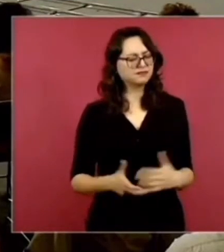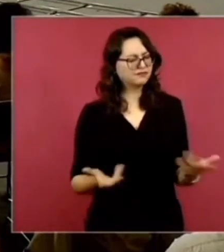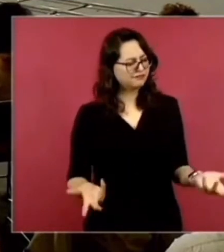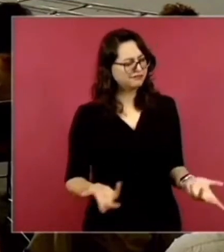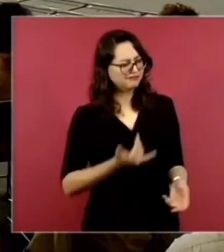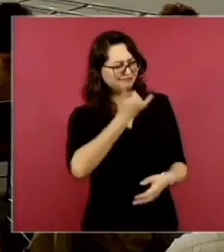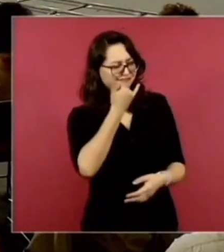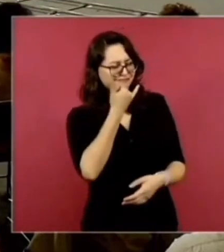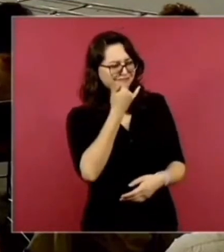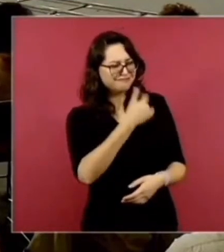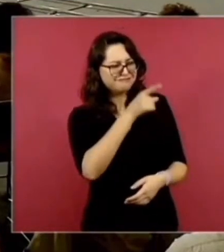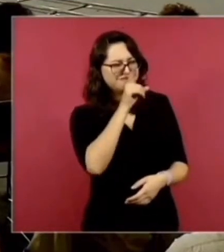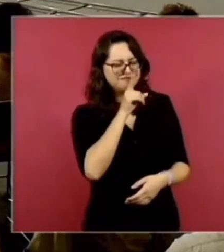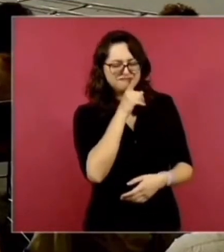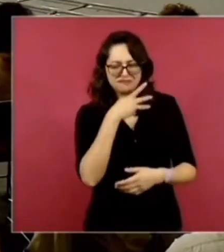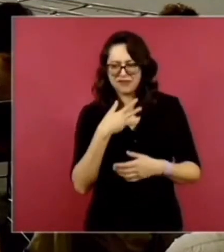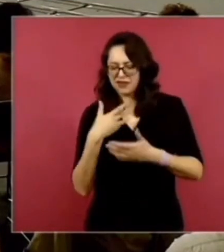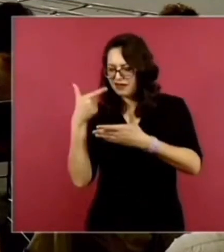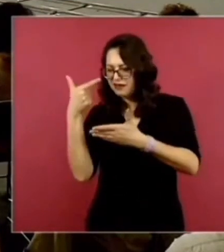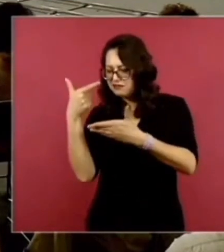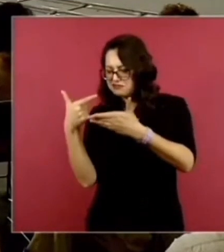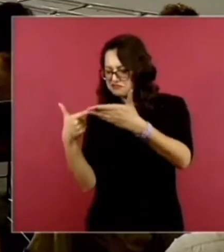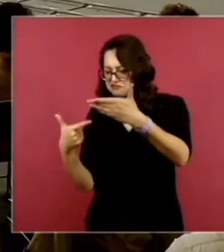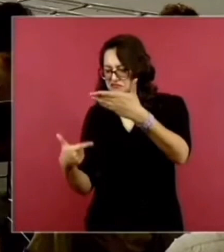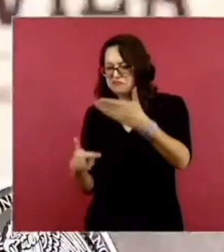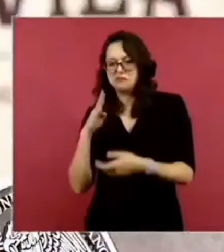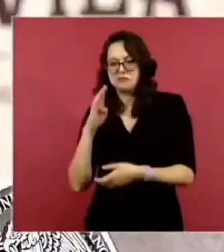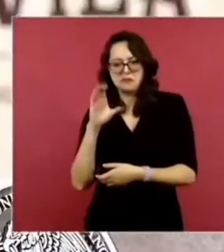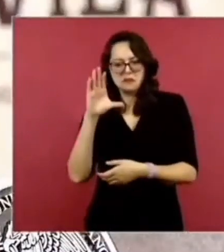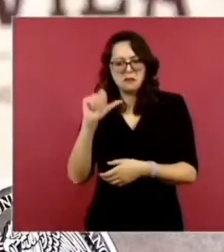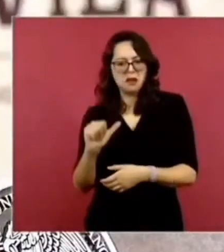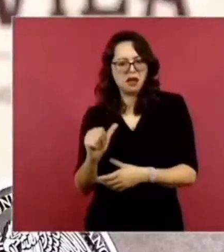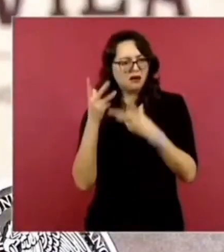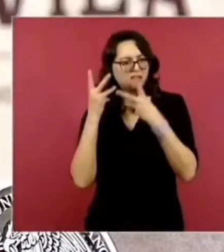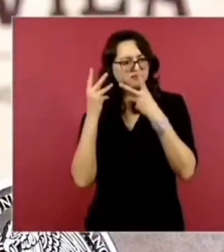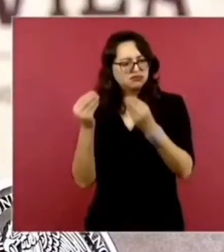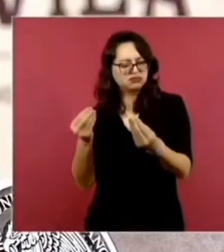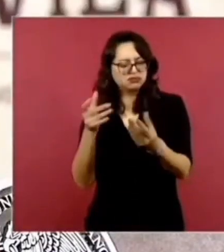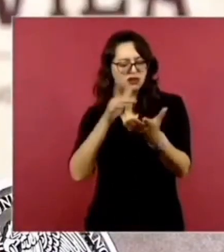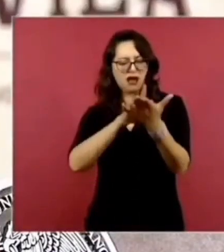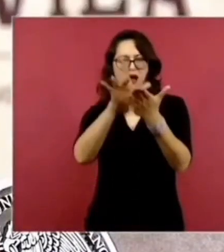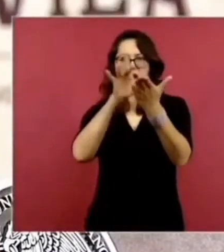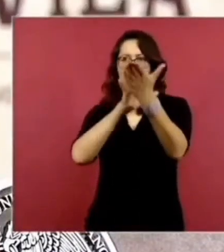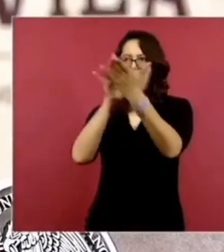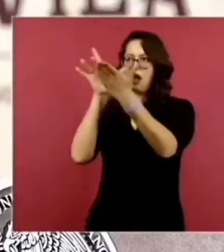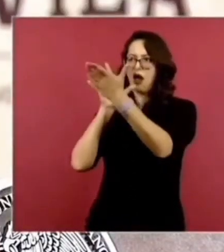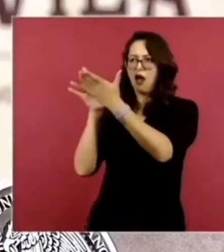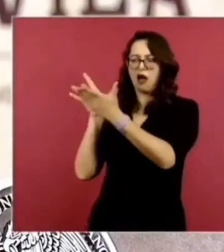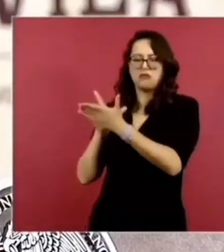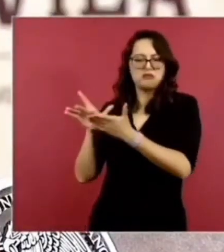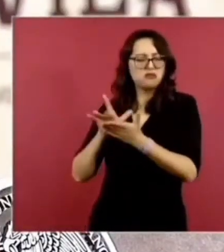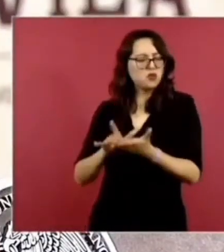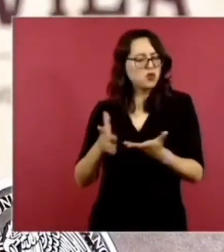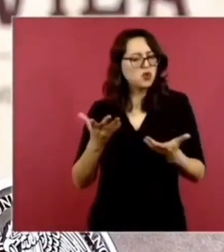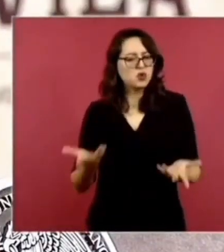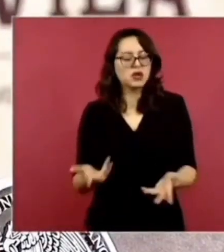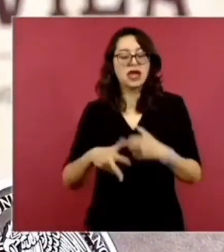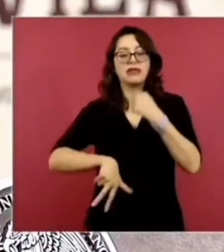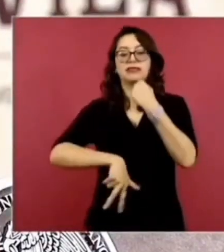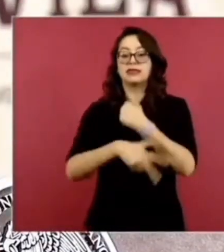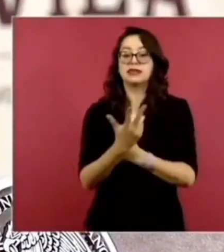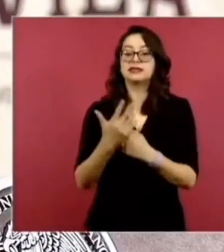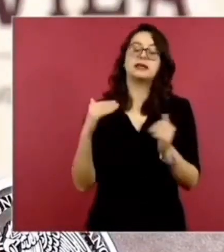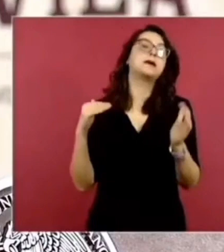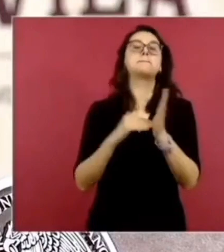contrario, se han ampliado el número de becas como antes no se había hecho. Se destinan más recursos, 13 mil